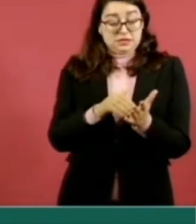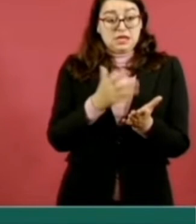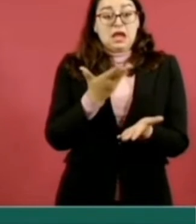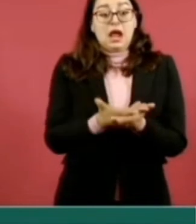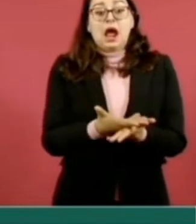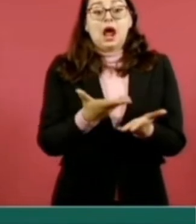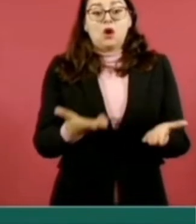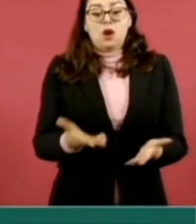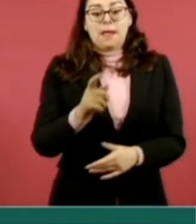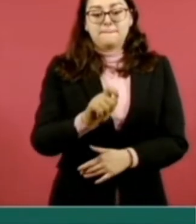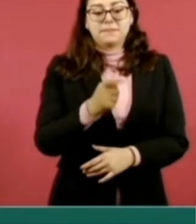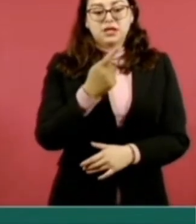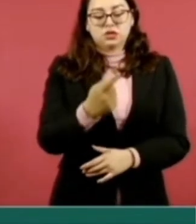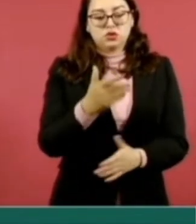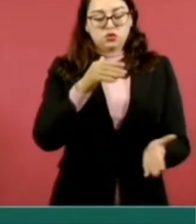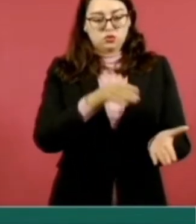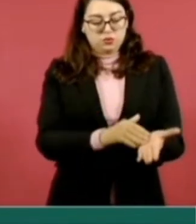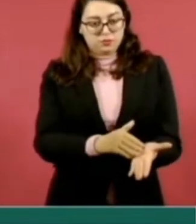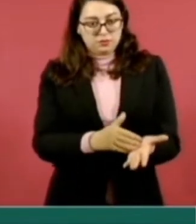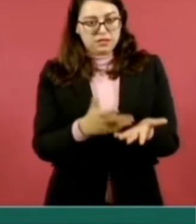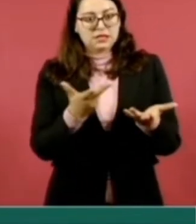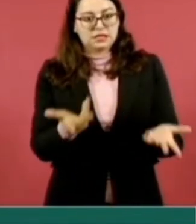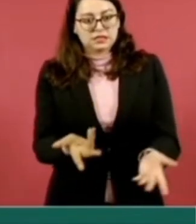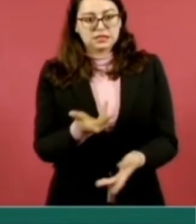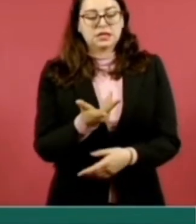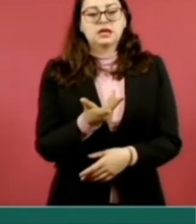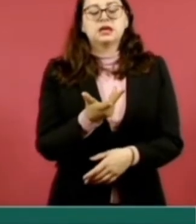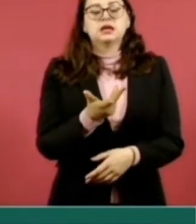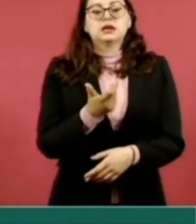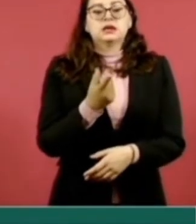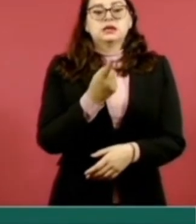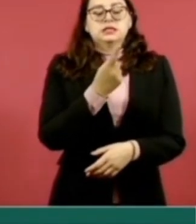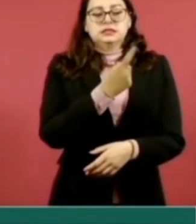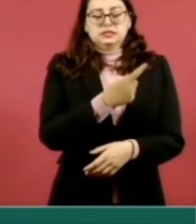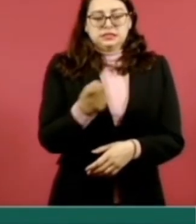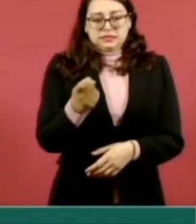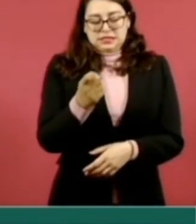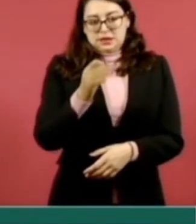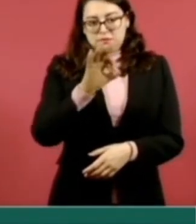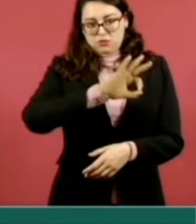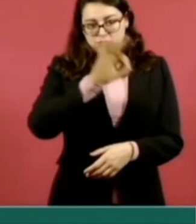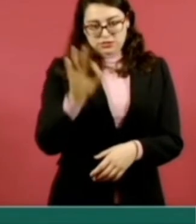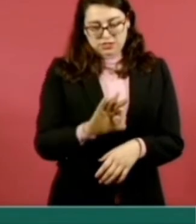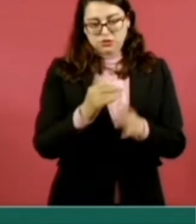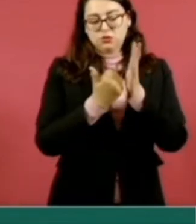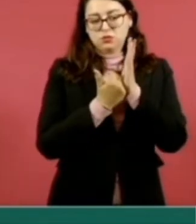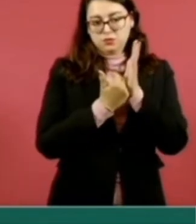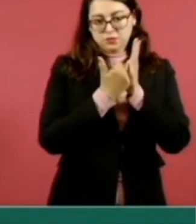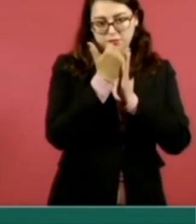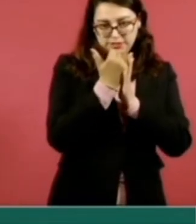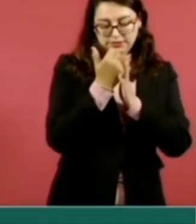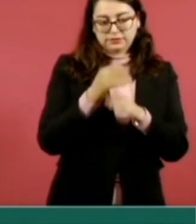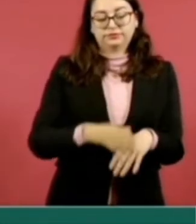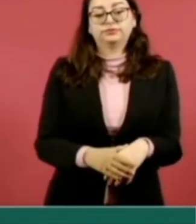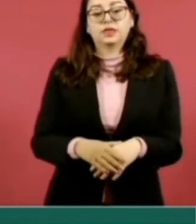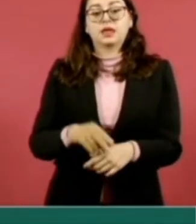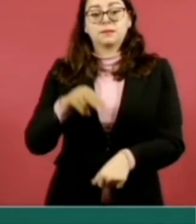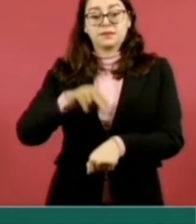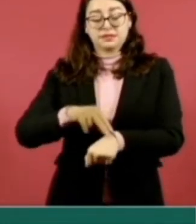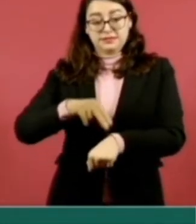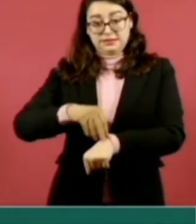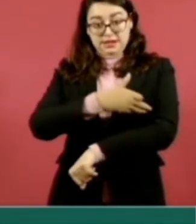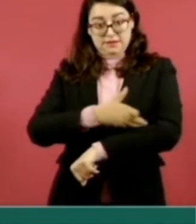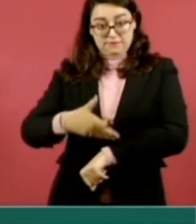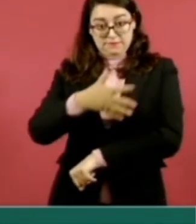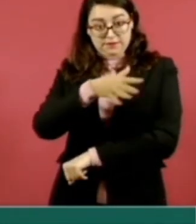21 mil 822 consultas, un incremento de más del 100 por ciento. Las consultas de medicina familiar